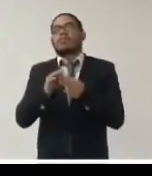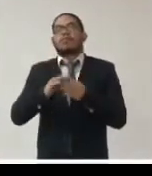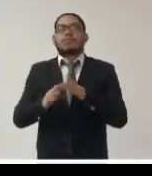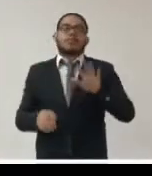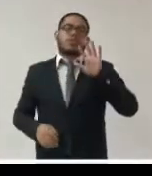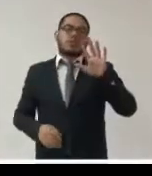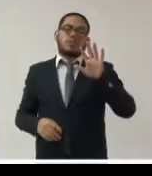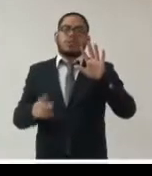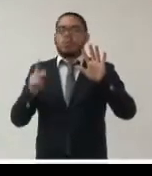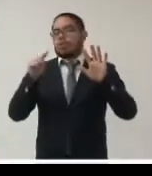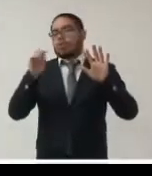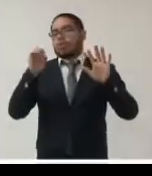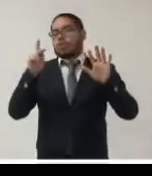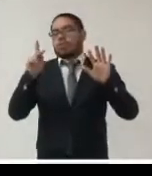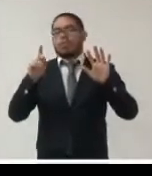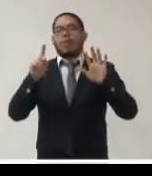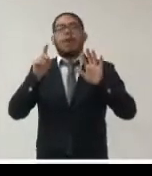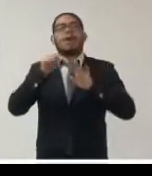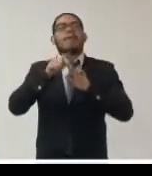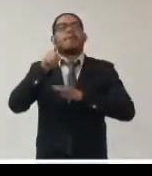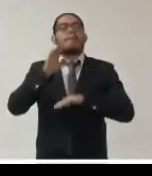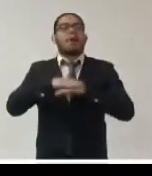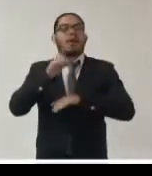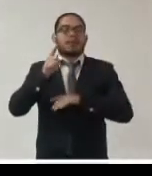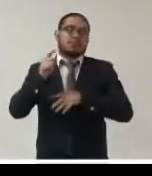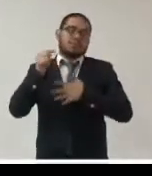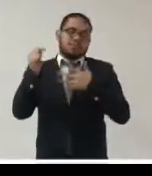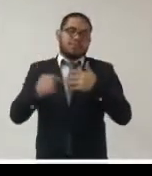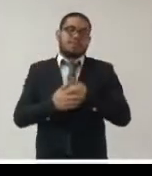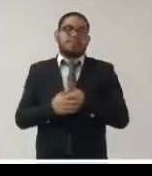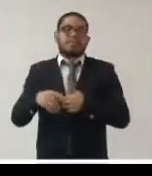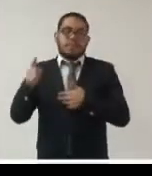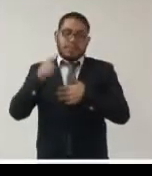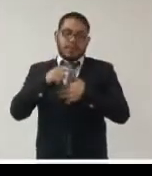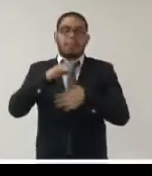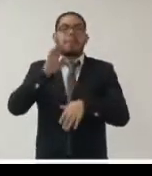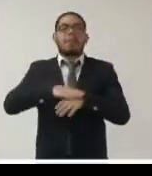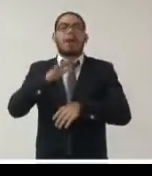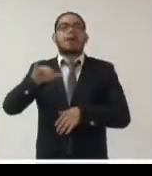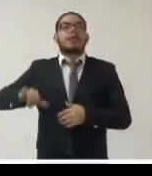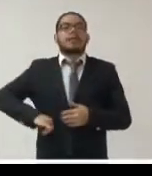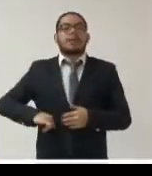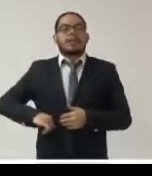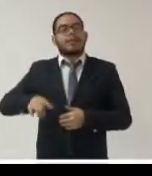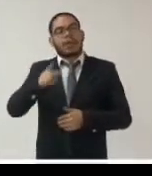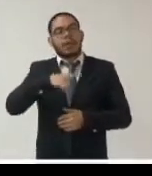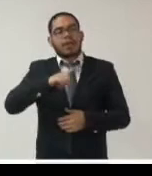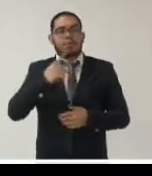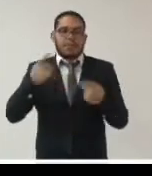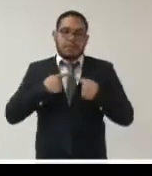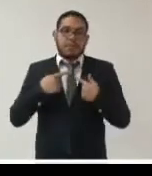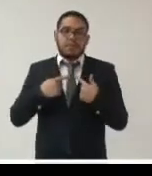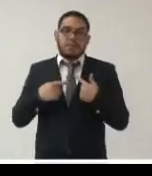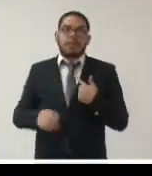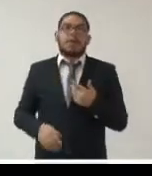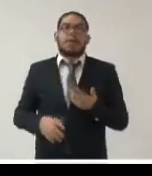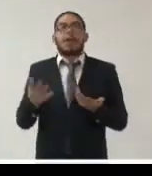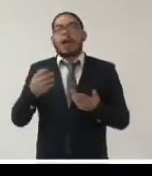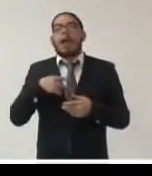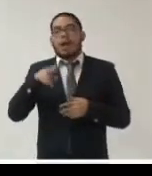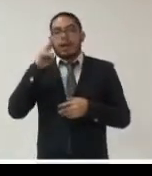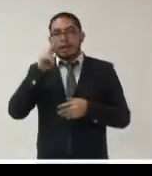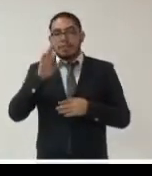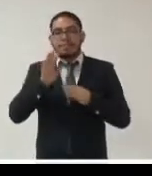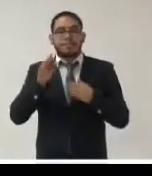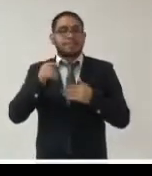tops de más recurrentes el primero lo que más le interesa a la ciudadanía en México hemos visto por lo menos